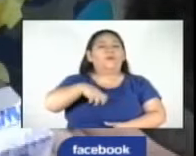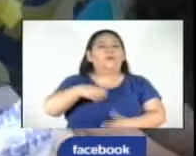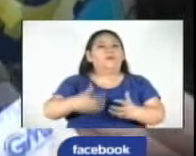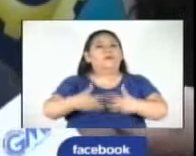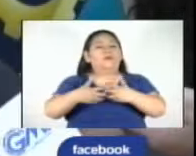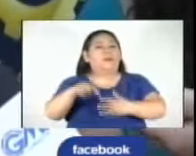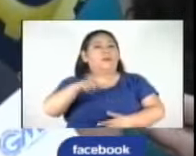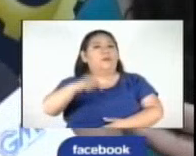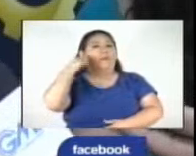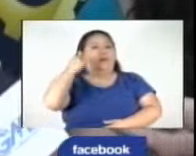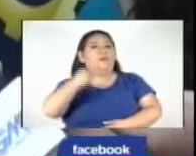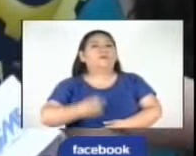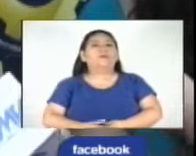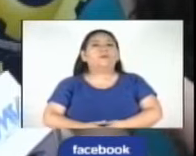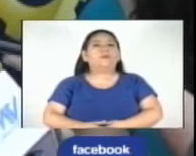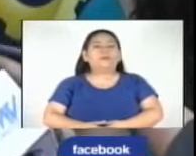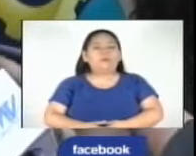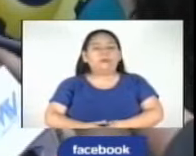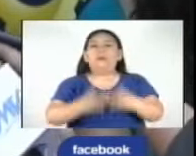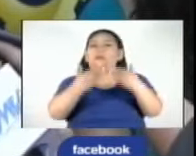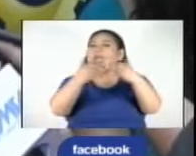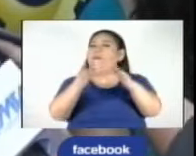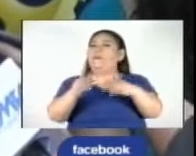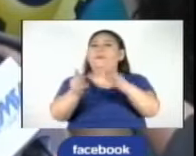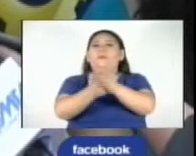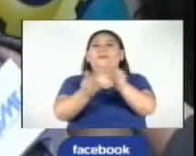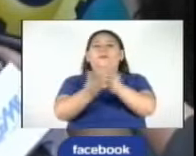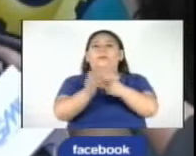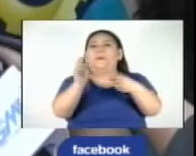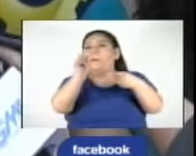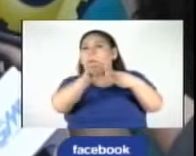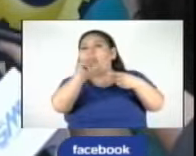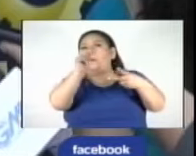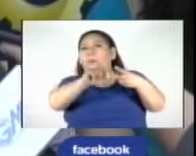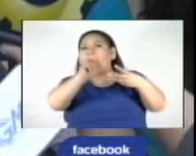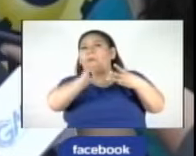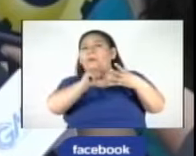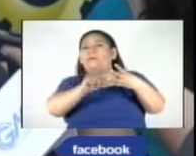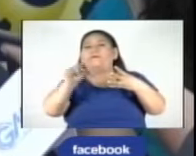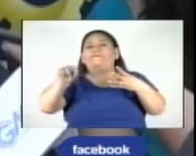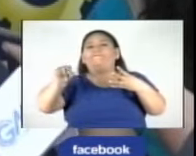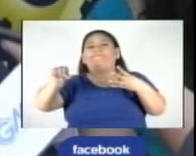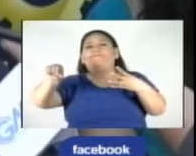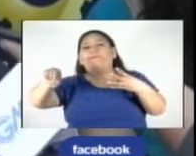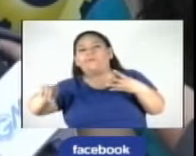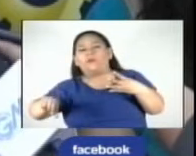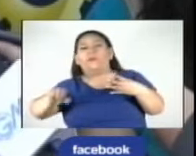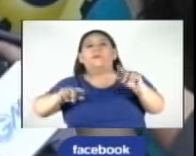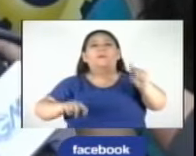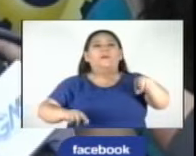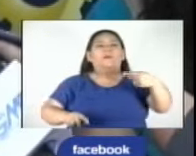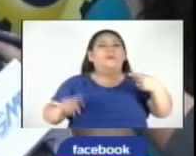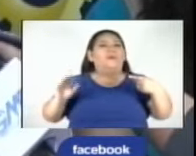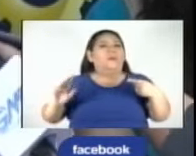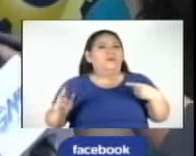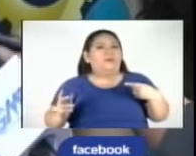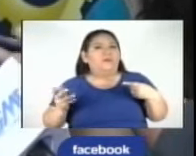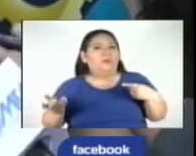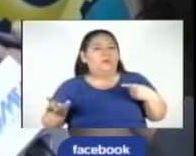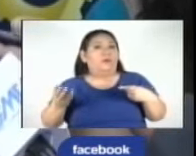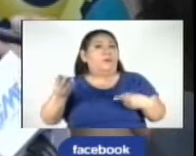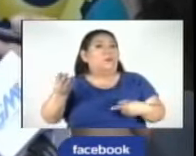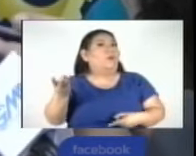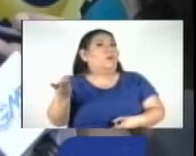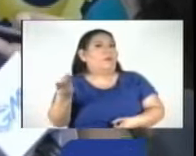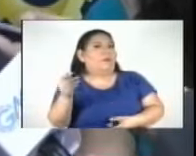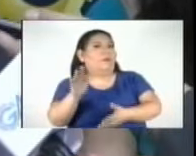que es lo más importante. Creo que fueron una serie de factores que lo perjudicaron. Lo primero fue el